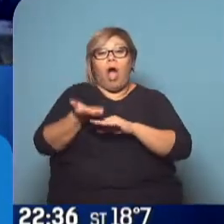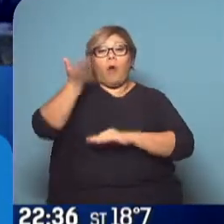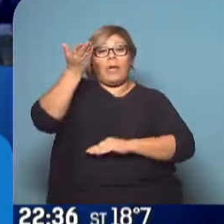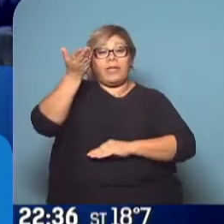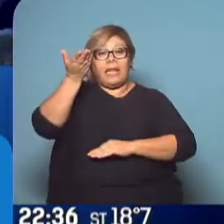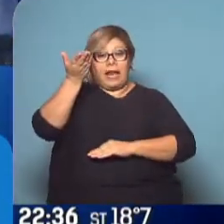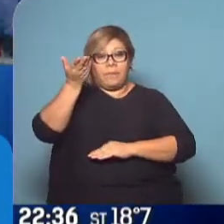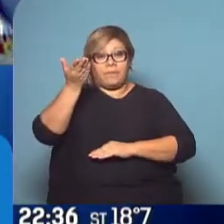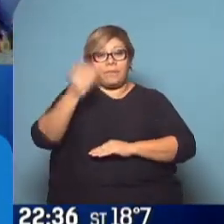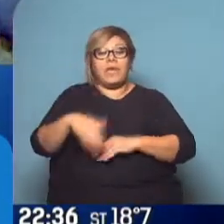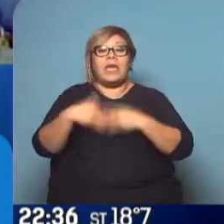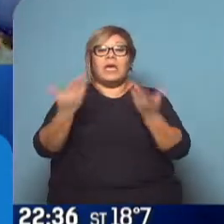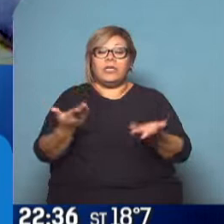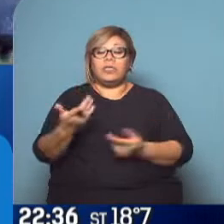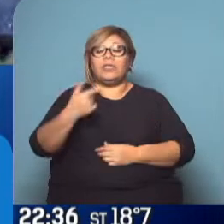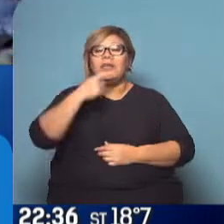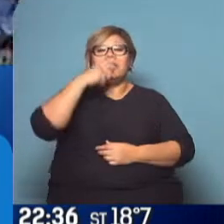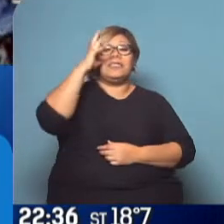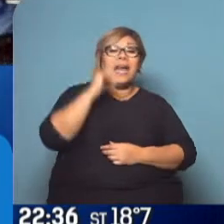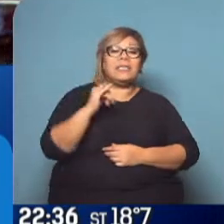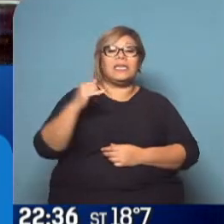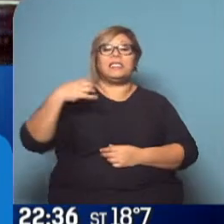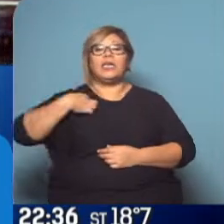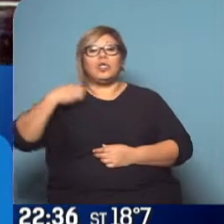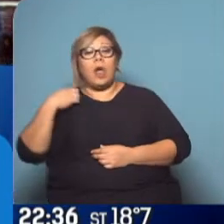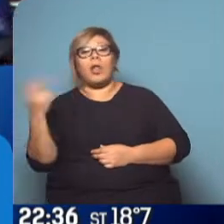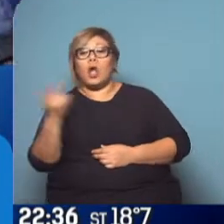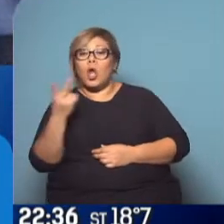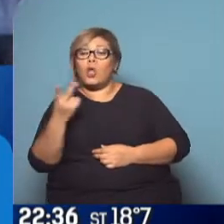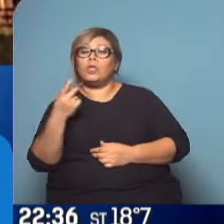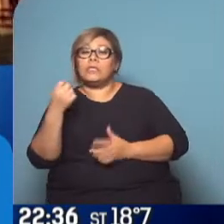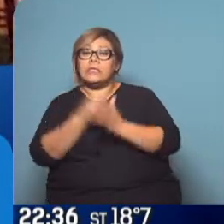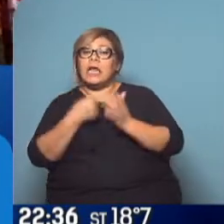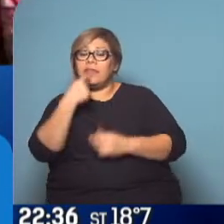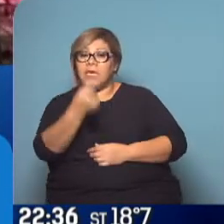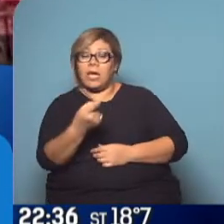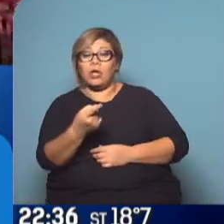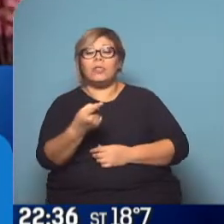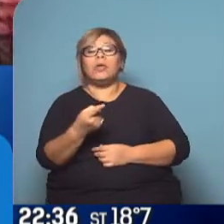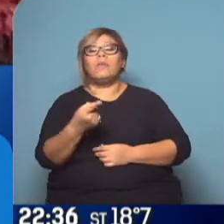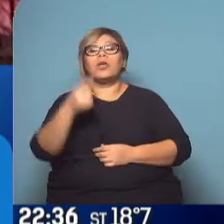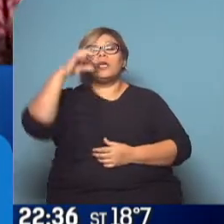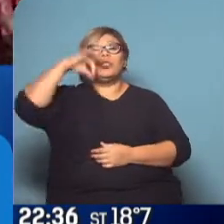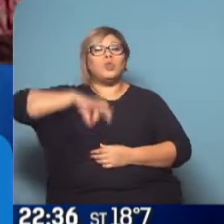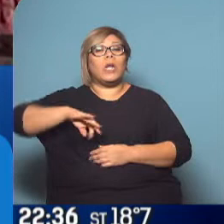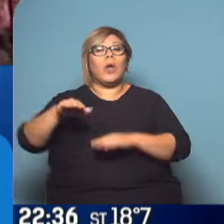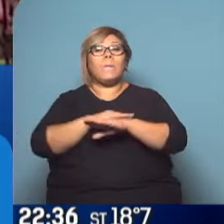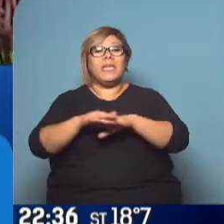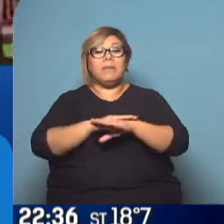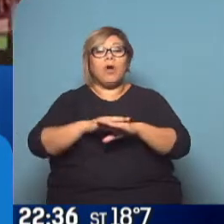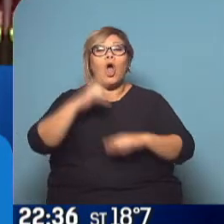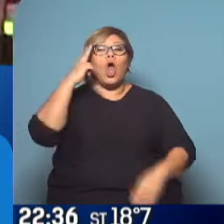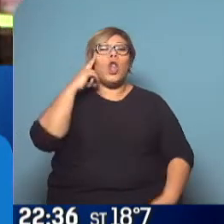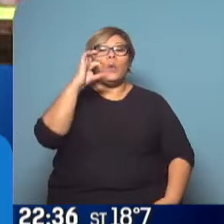Pablo Iglesias han insistido mucho. El salario mínimo fue aumentado a 900 euros por el actual gobierno del PSOE